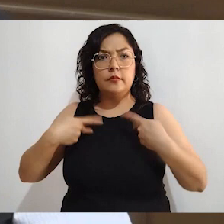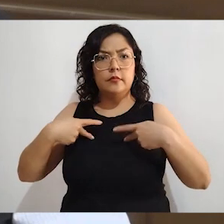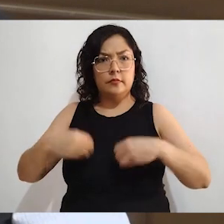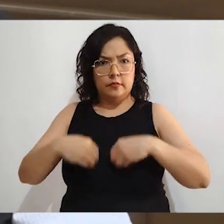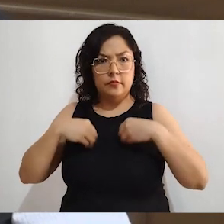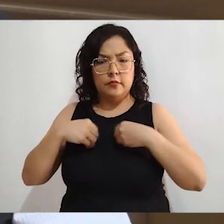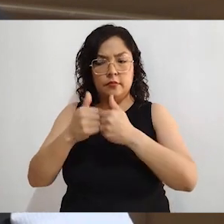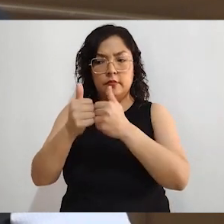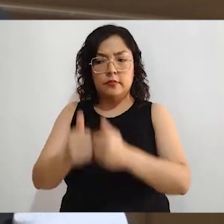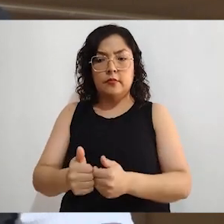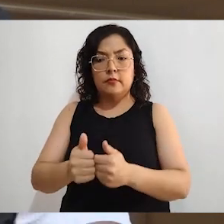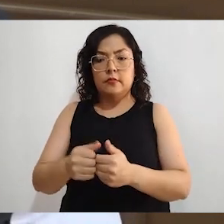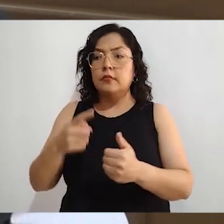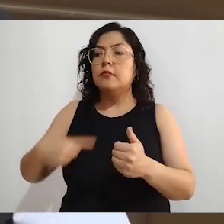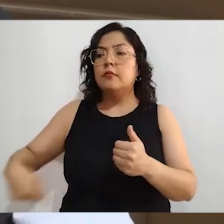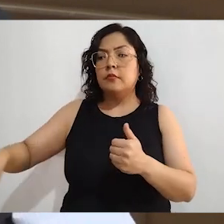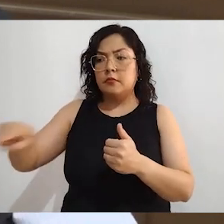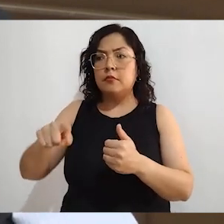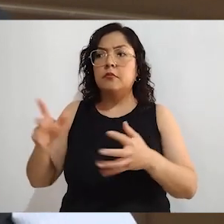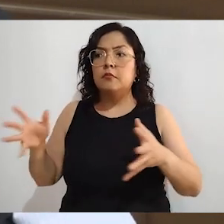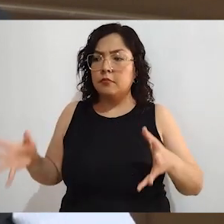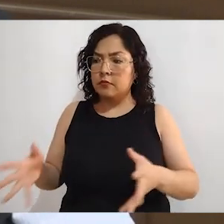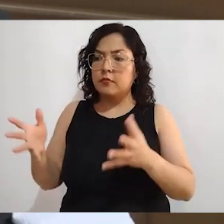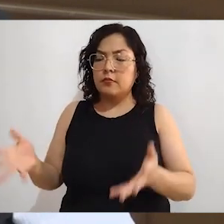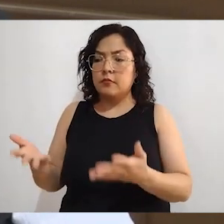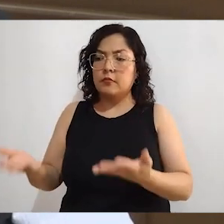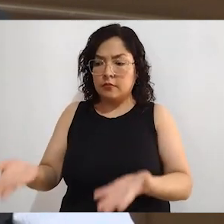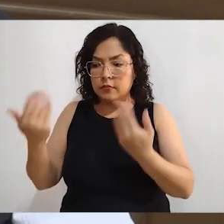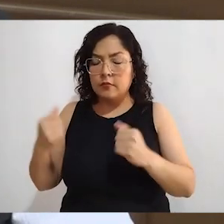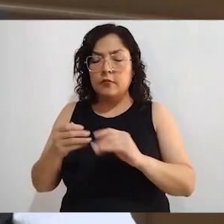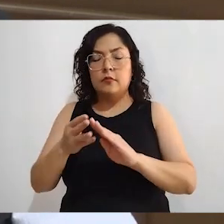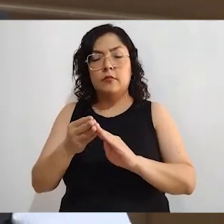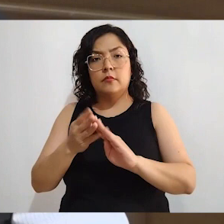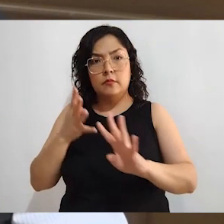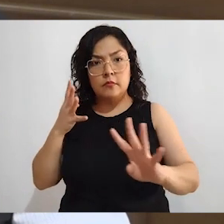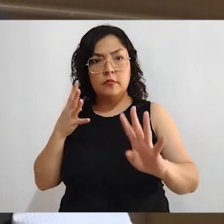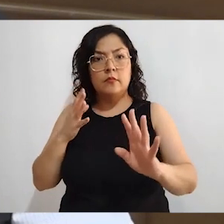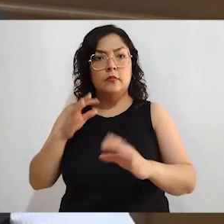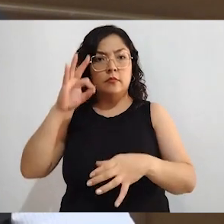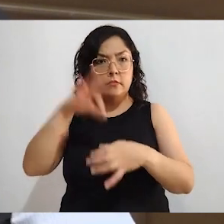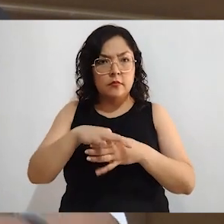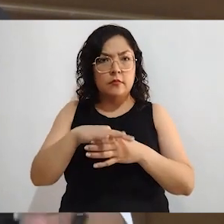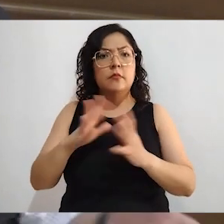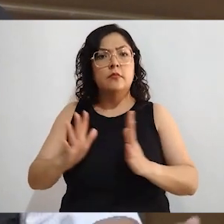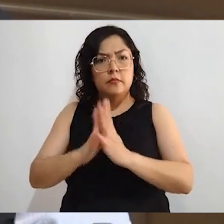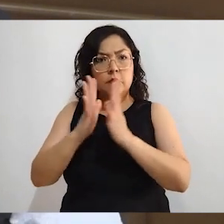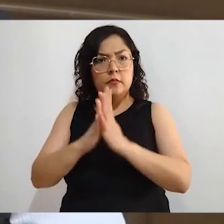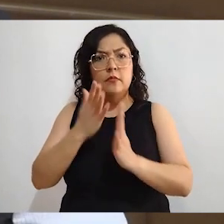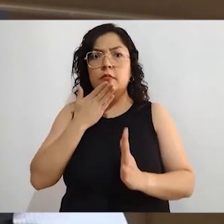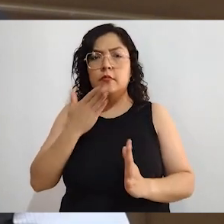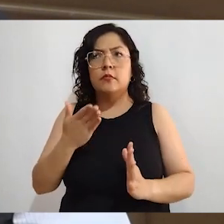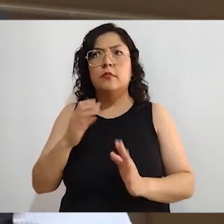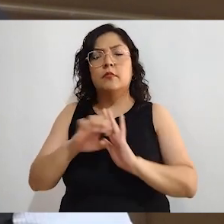y participamos. Tenemos una de las participaciones ciudadanas electorales más altas. En el año